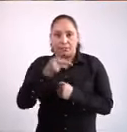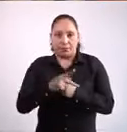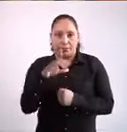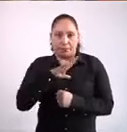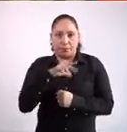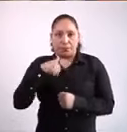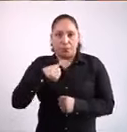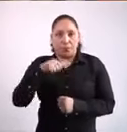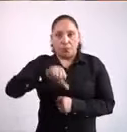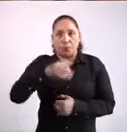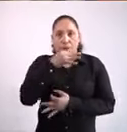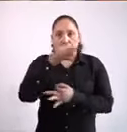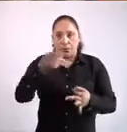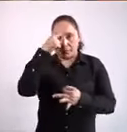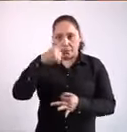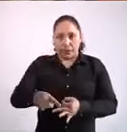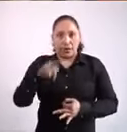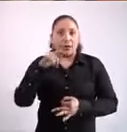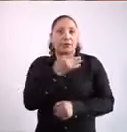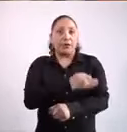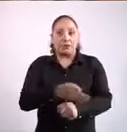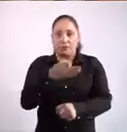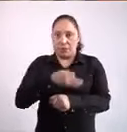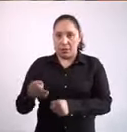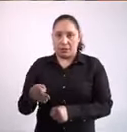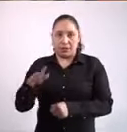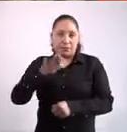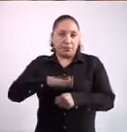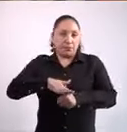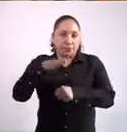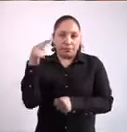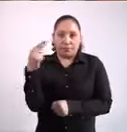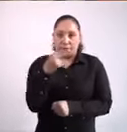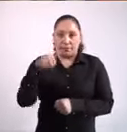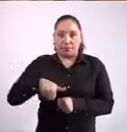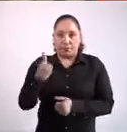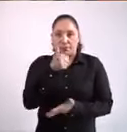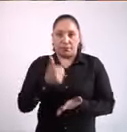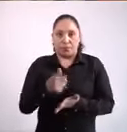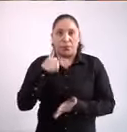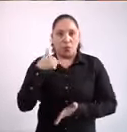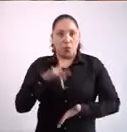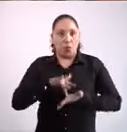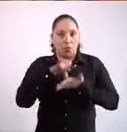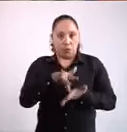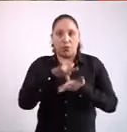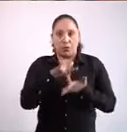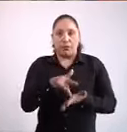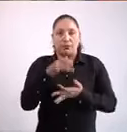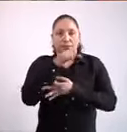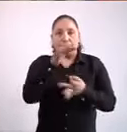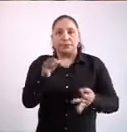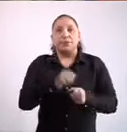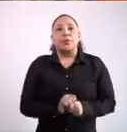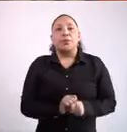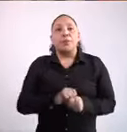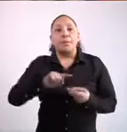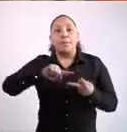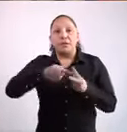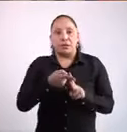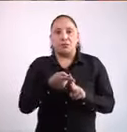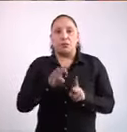de hoy, anuncié que para apoyar económicamente a las familias más necesitadas de la ciudad, a principios de mayo